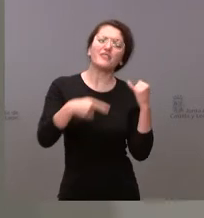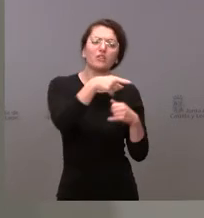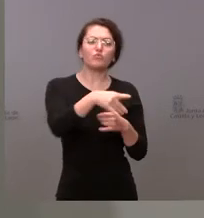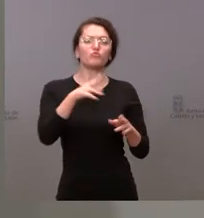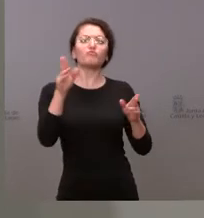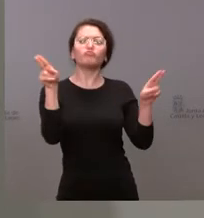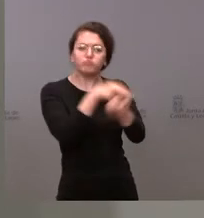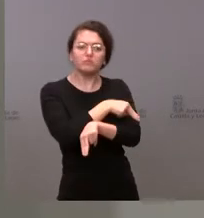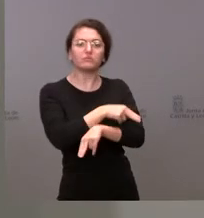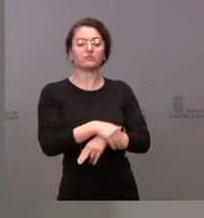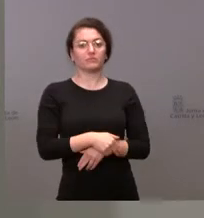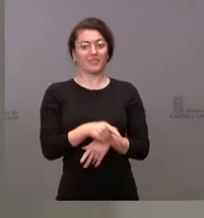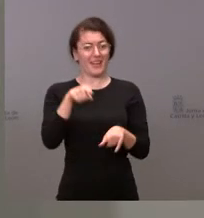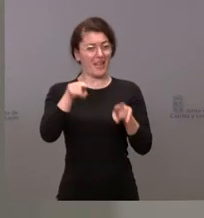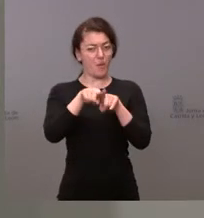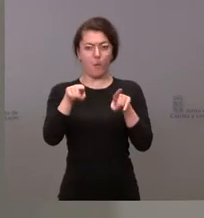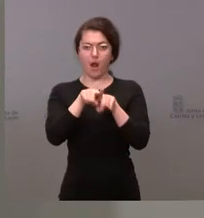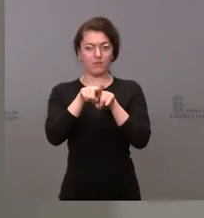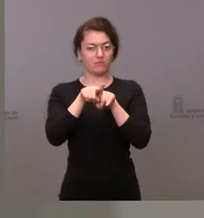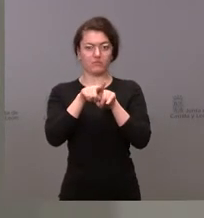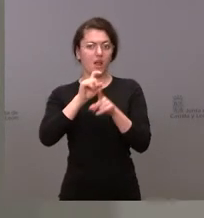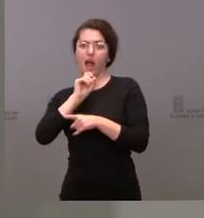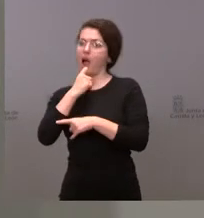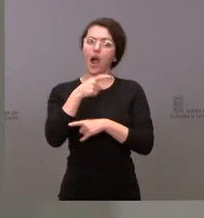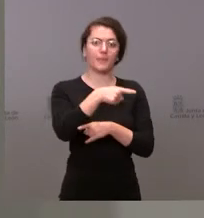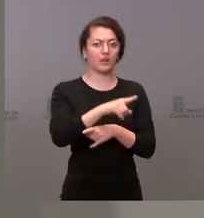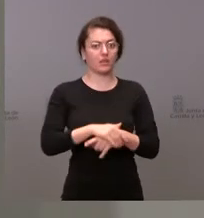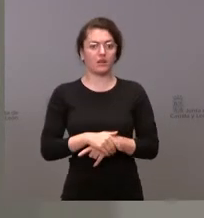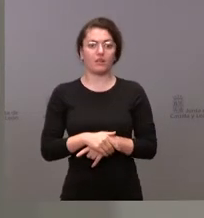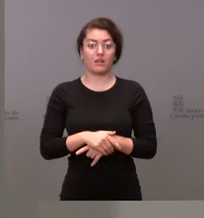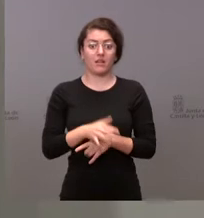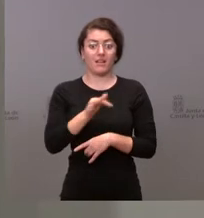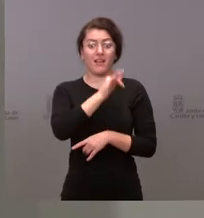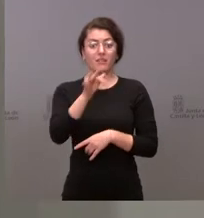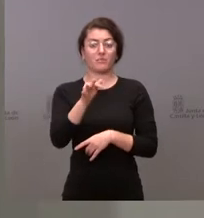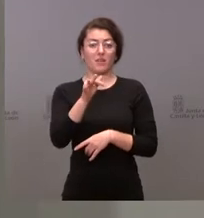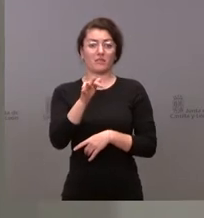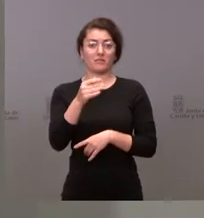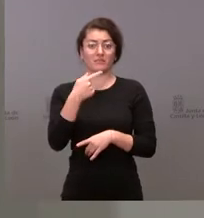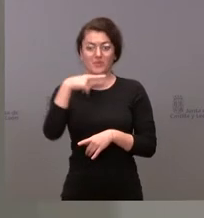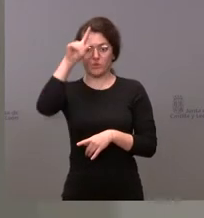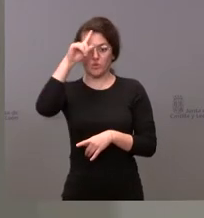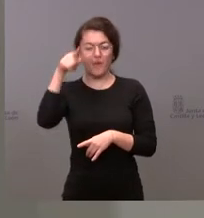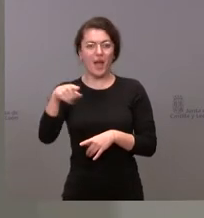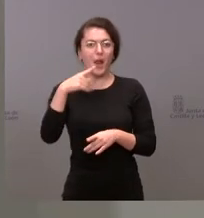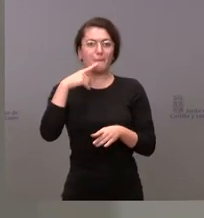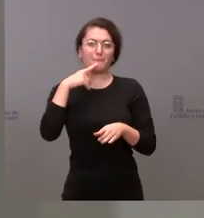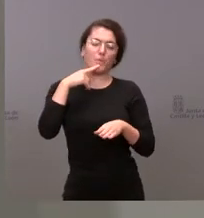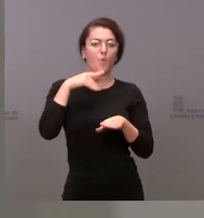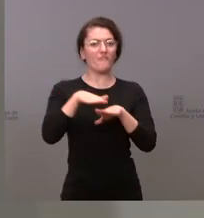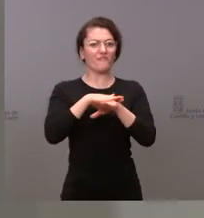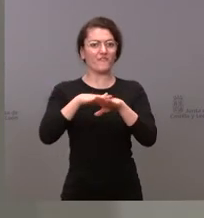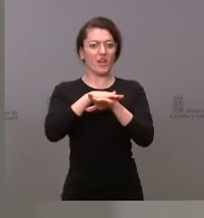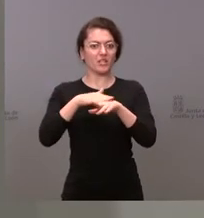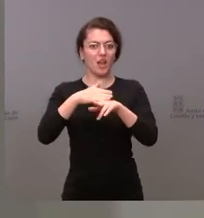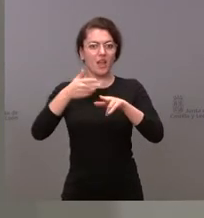Es una amenaza en toda regla. Y además es desconocer los principios del funcionamiento democrático. Si acaso